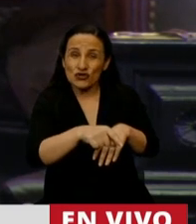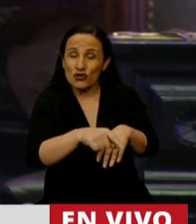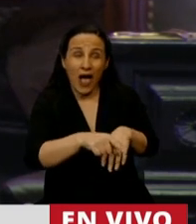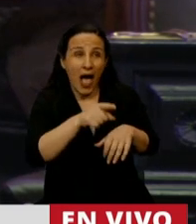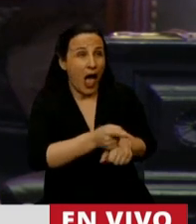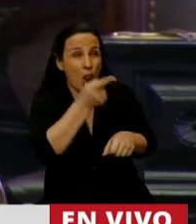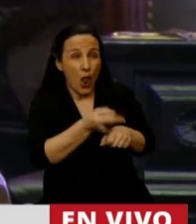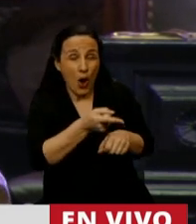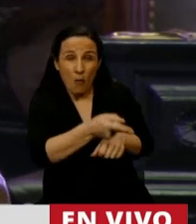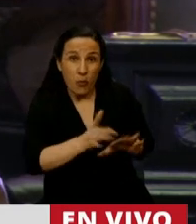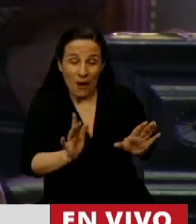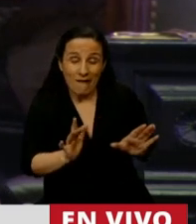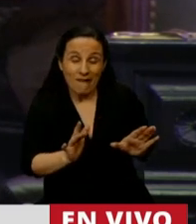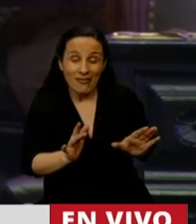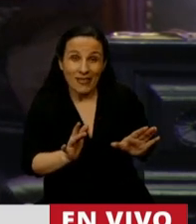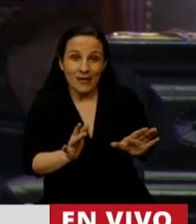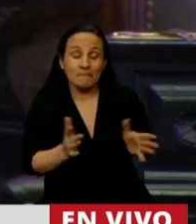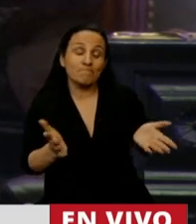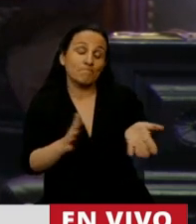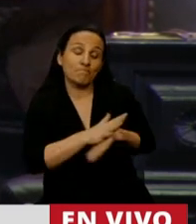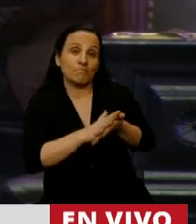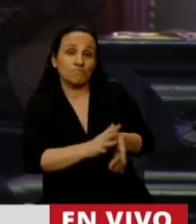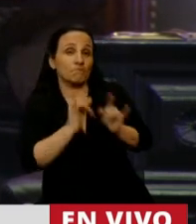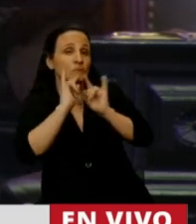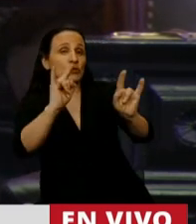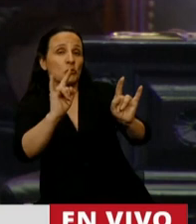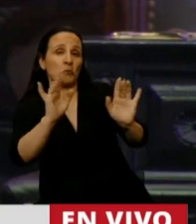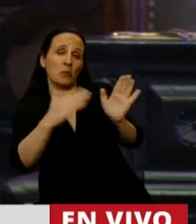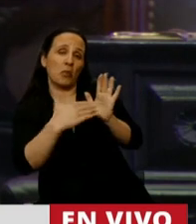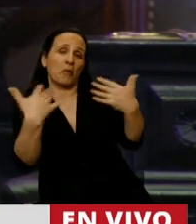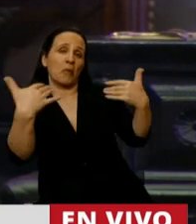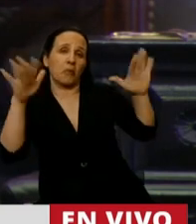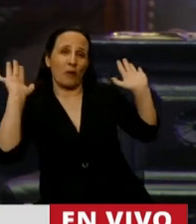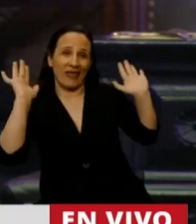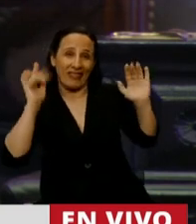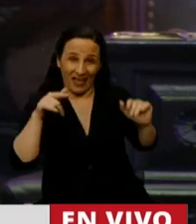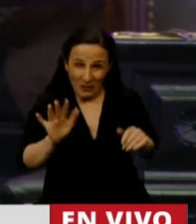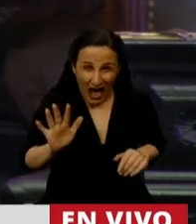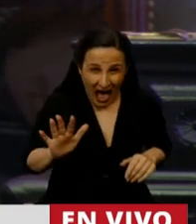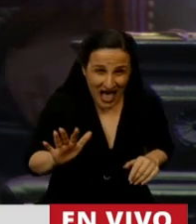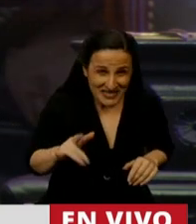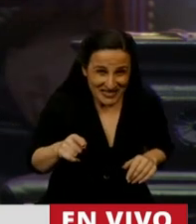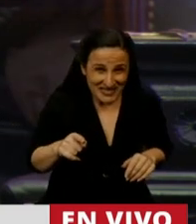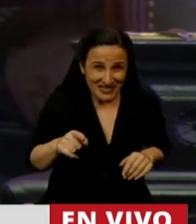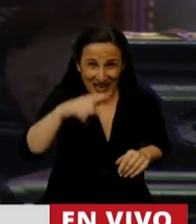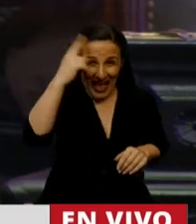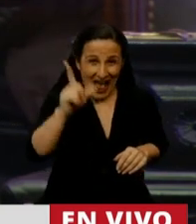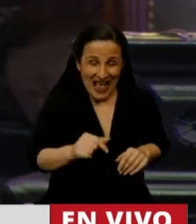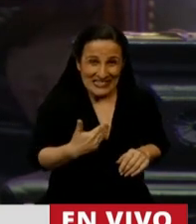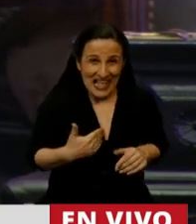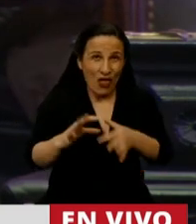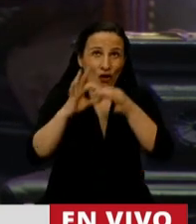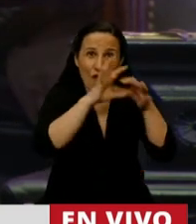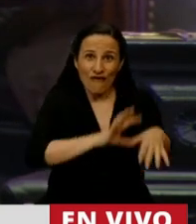básicos que le deben a su comunidad, que se arreglen cada uno como puede. Pero ese no es el sentido de un Estado federal. Por algo,